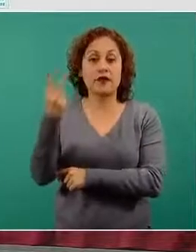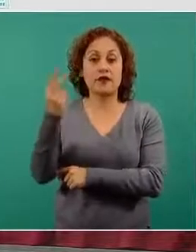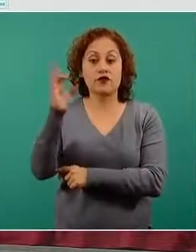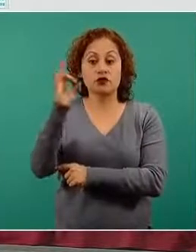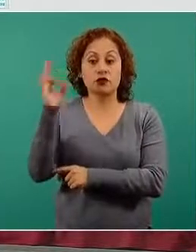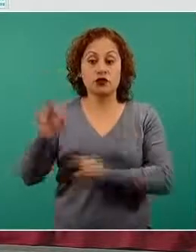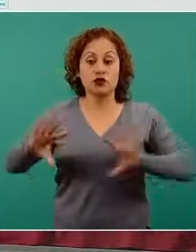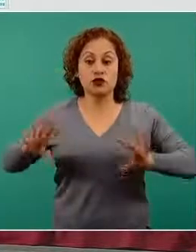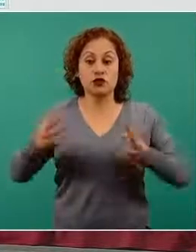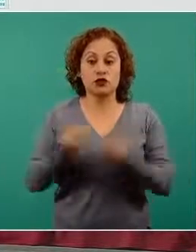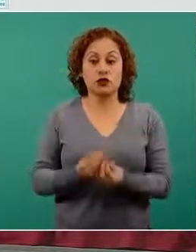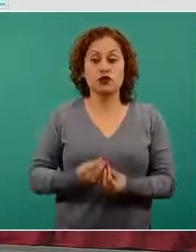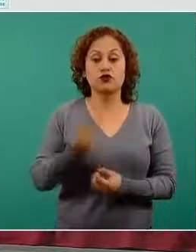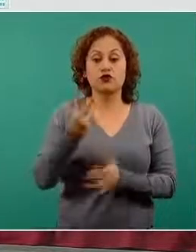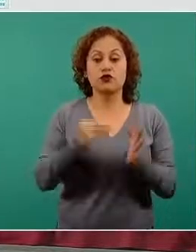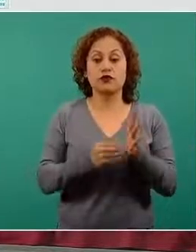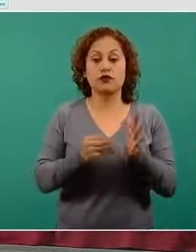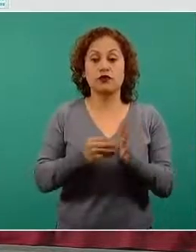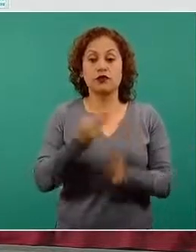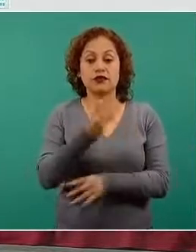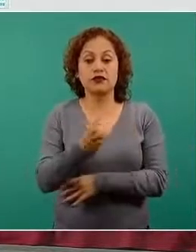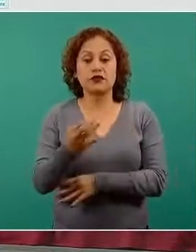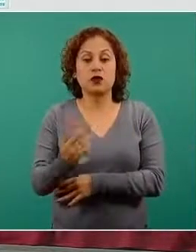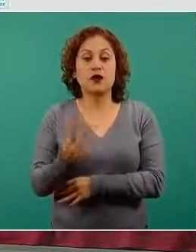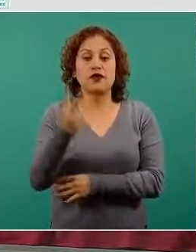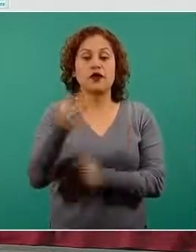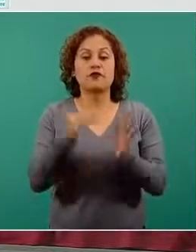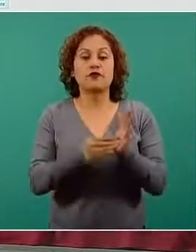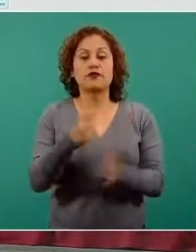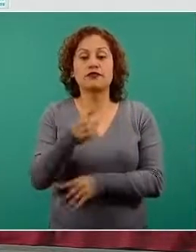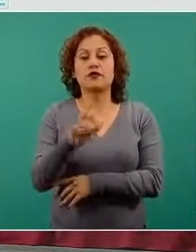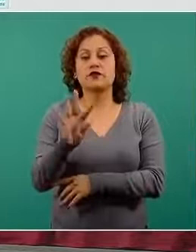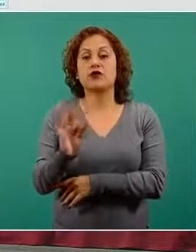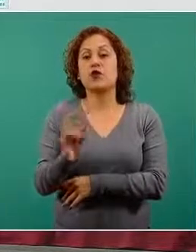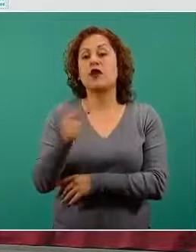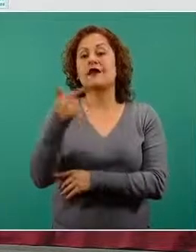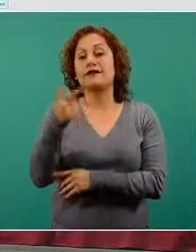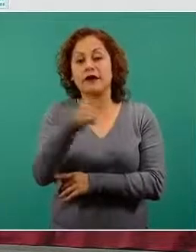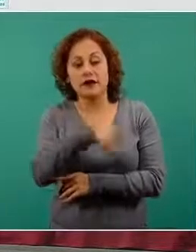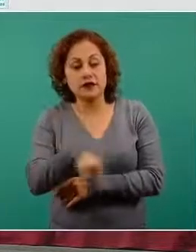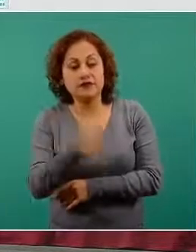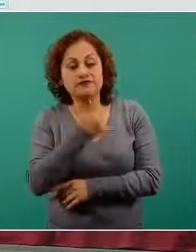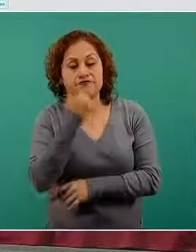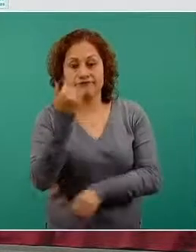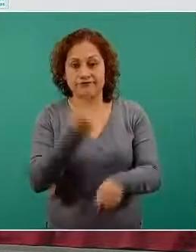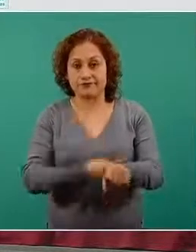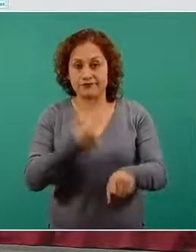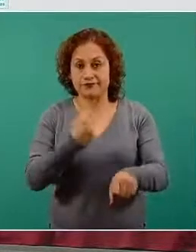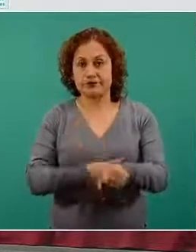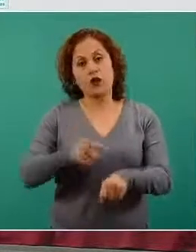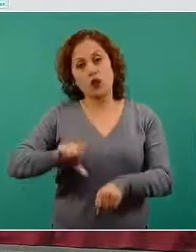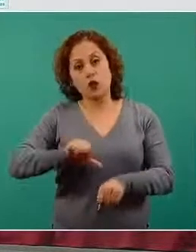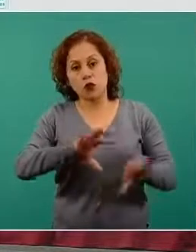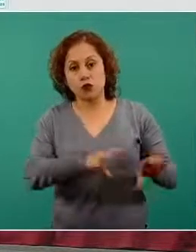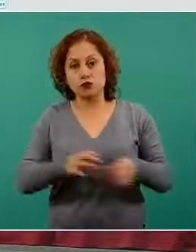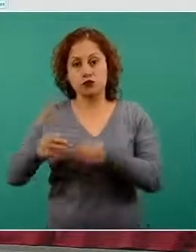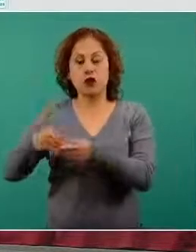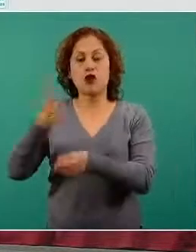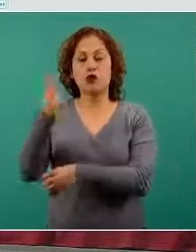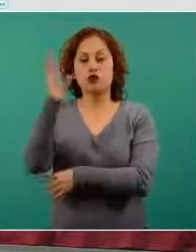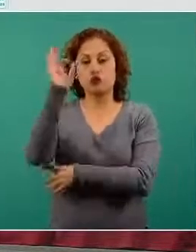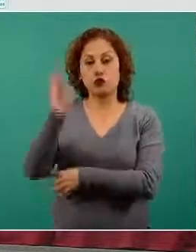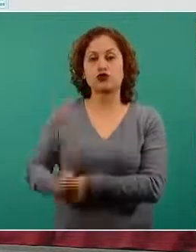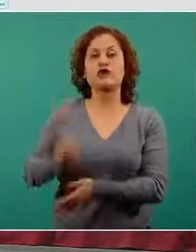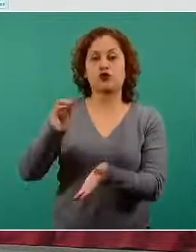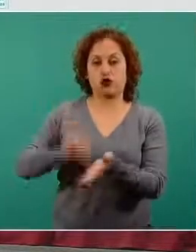352 mil 147 casos estimados, el 2 por ciento son los que se estima que son los casos activos.